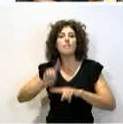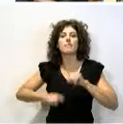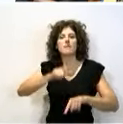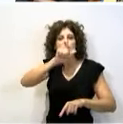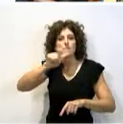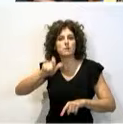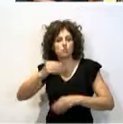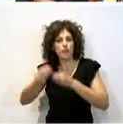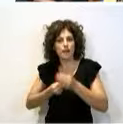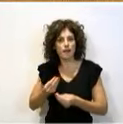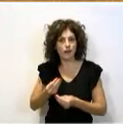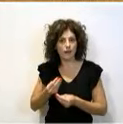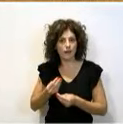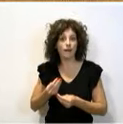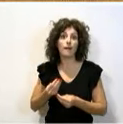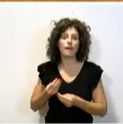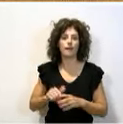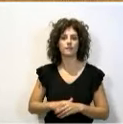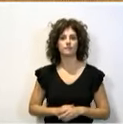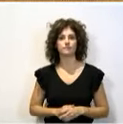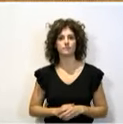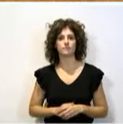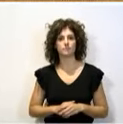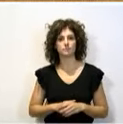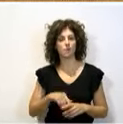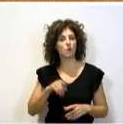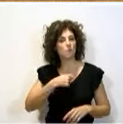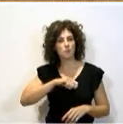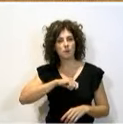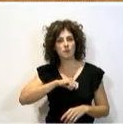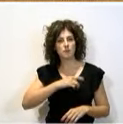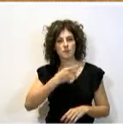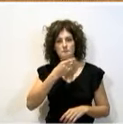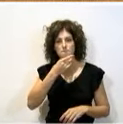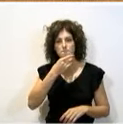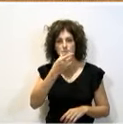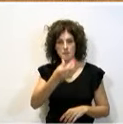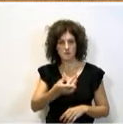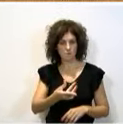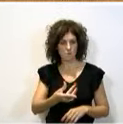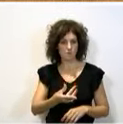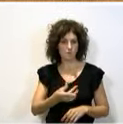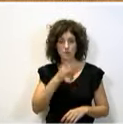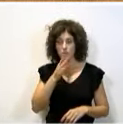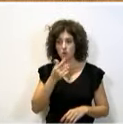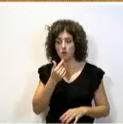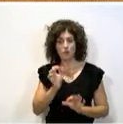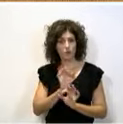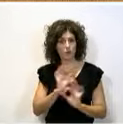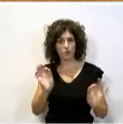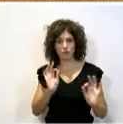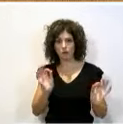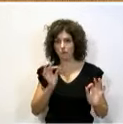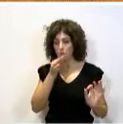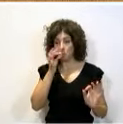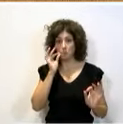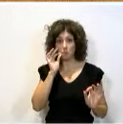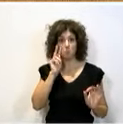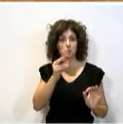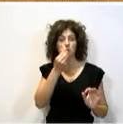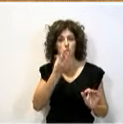Pero en un país en el que han tenido la poca vergüenza, en este caso no fueron ustedes, no dijeron nada, les pareció bien.